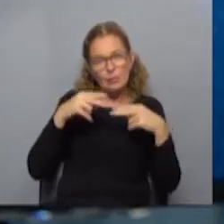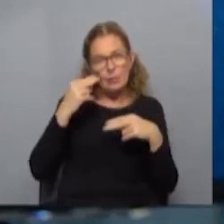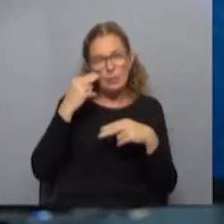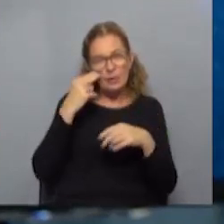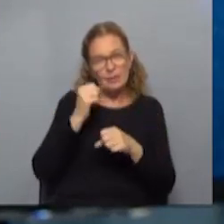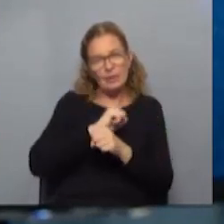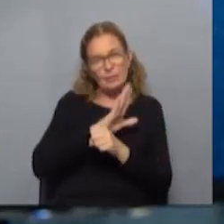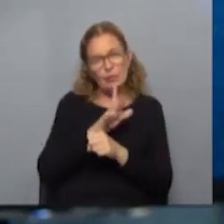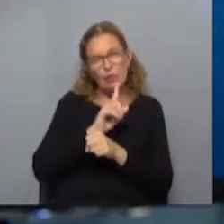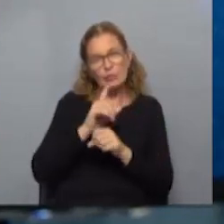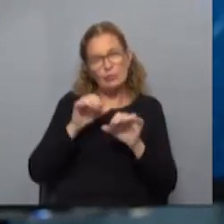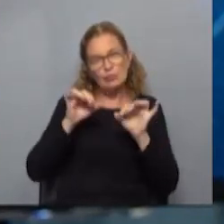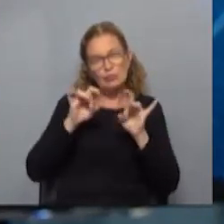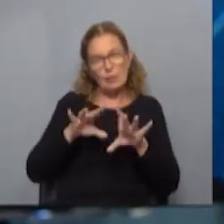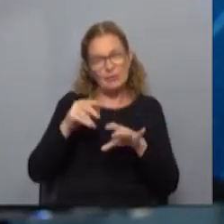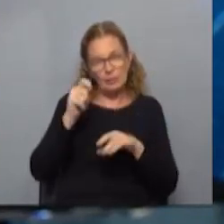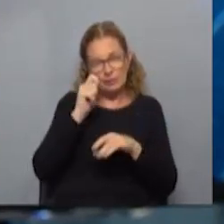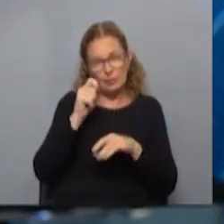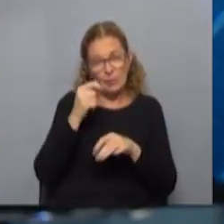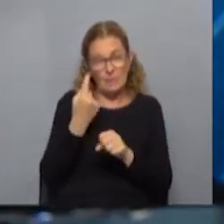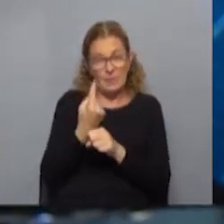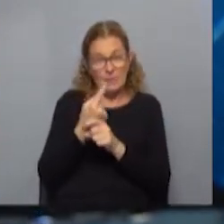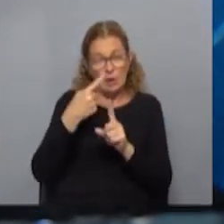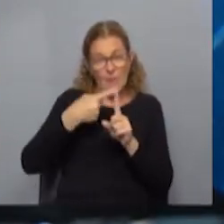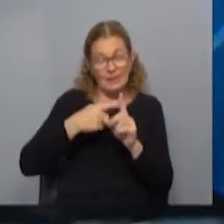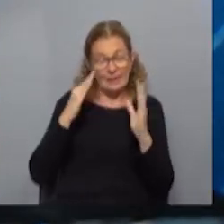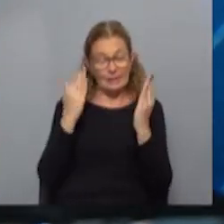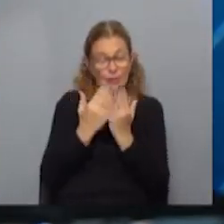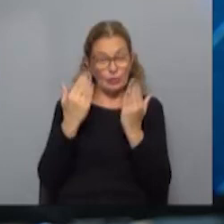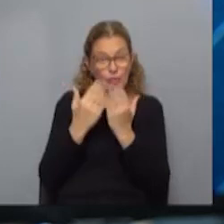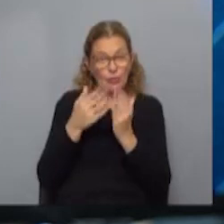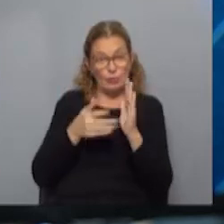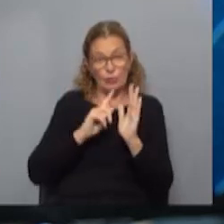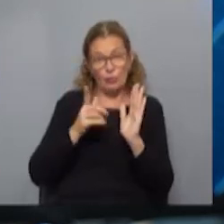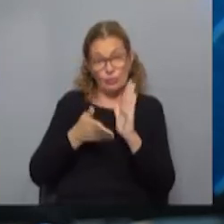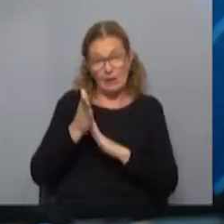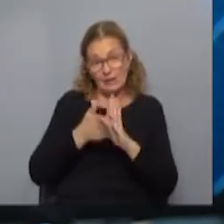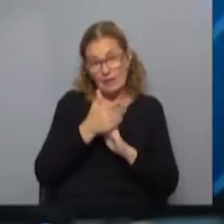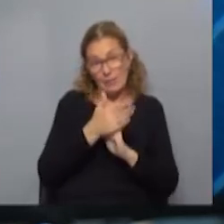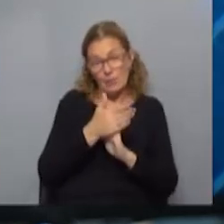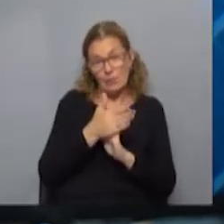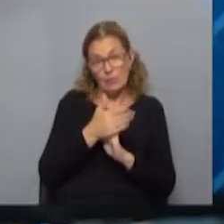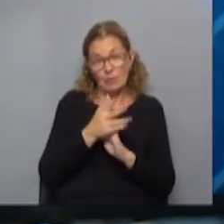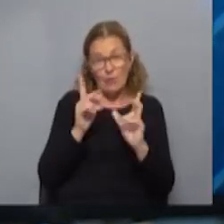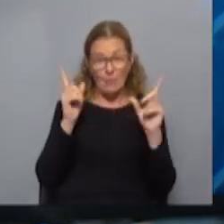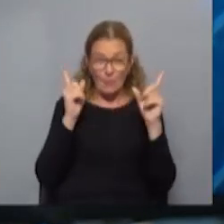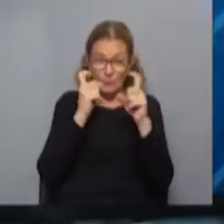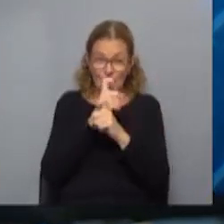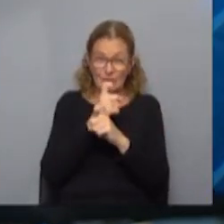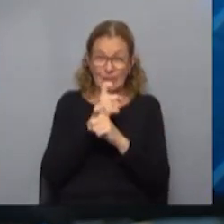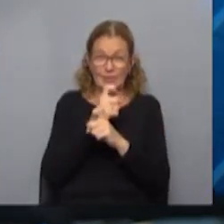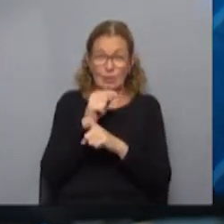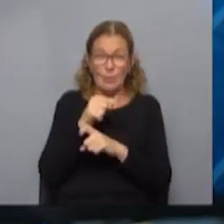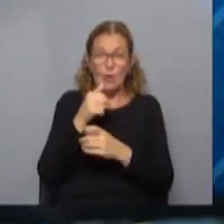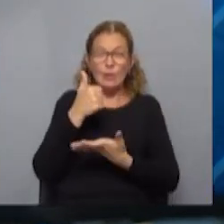pandemia, porque no solo por el turismo, sino también recordemos en esos primeros meses que cerró todo, nos salíamos... Bueno, fue extremadamente complejo. ¿En qué punto